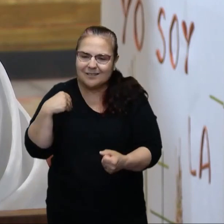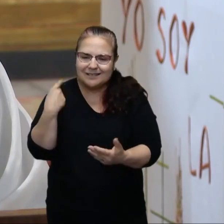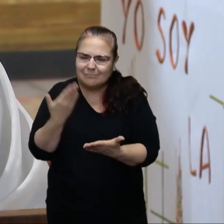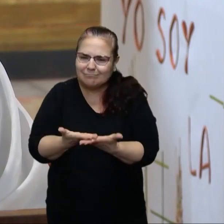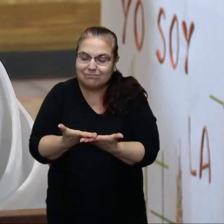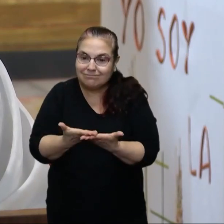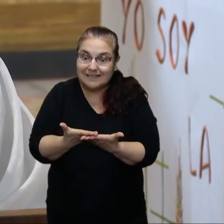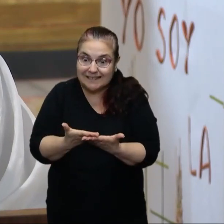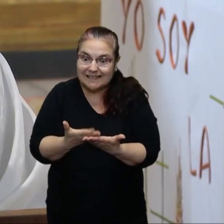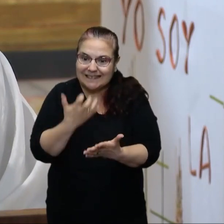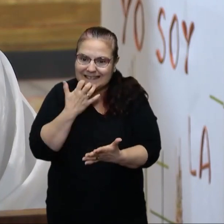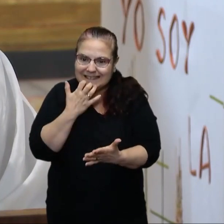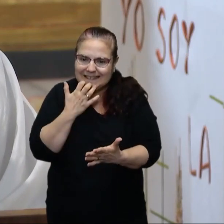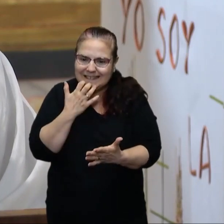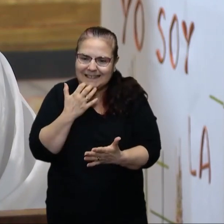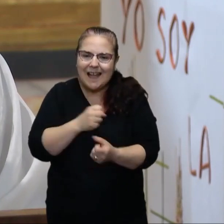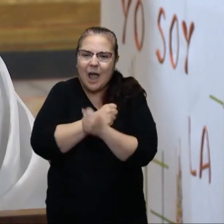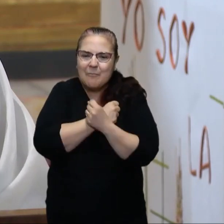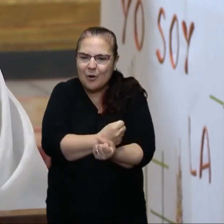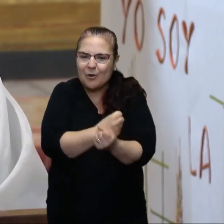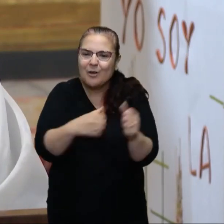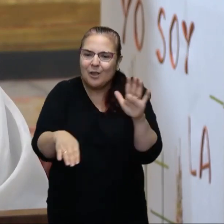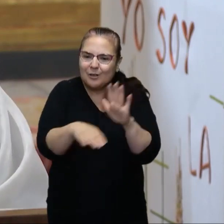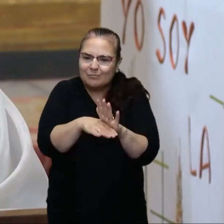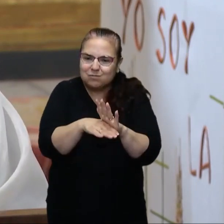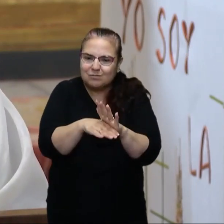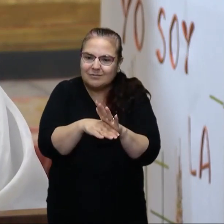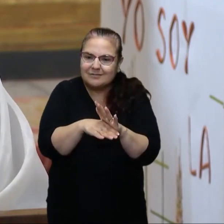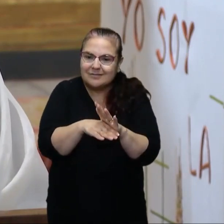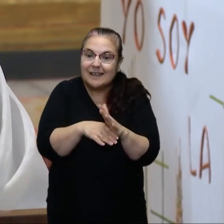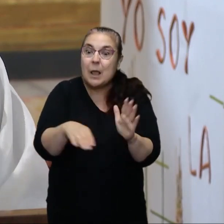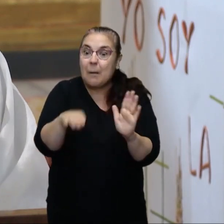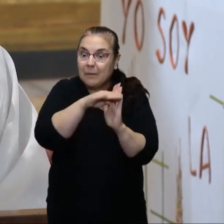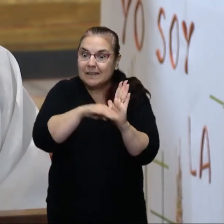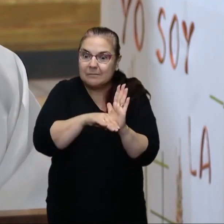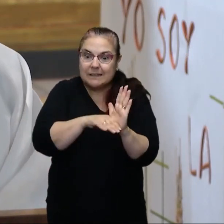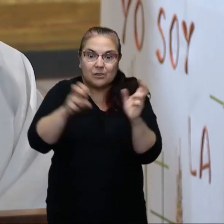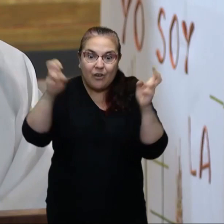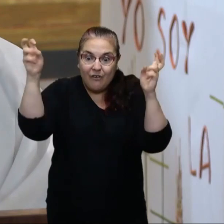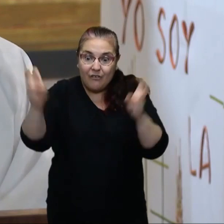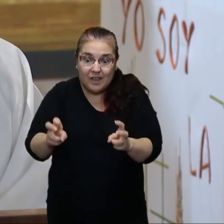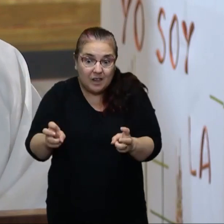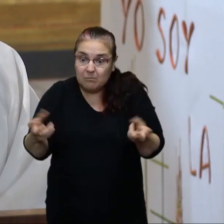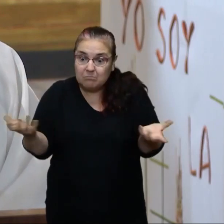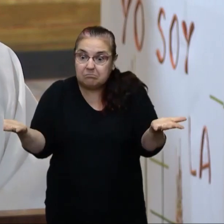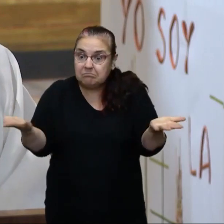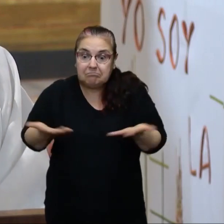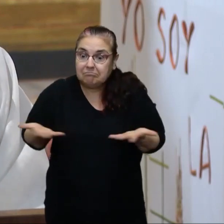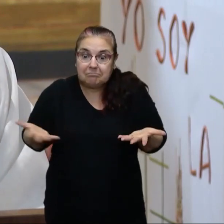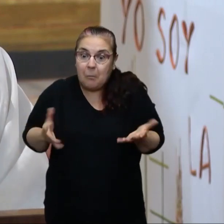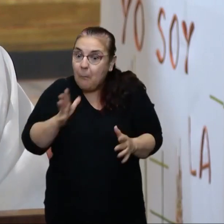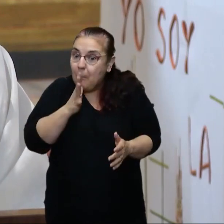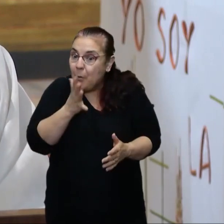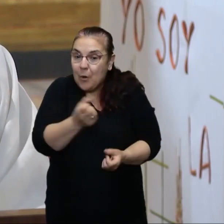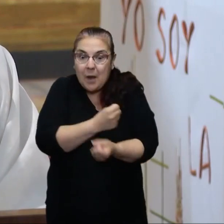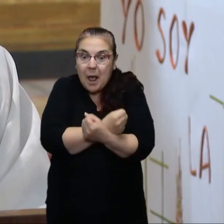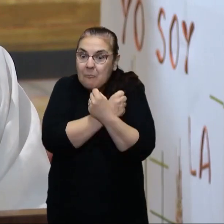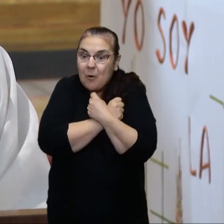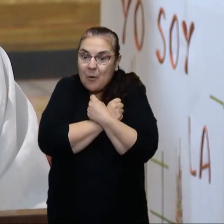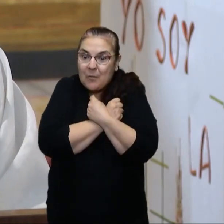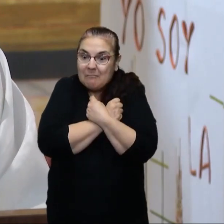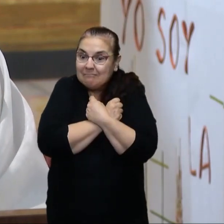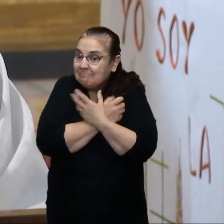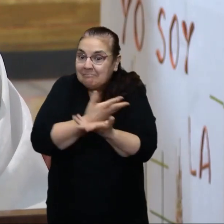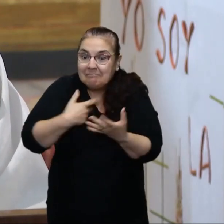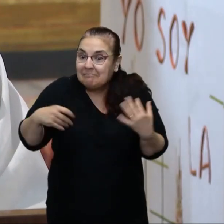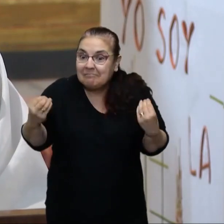permanecemos en el amor son los mandamientos los que vienen. Vienen solos por amor y aparecen en la vida. Y los